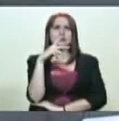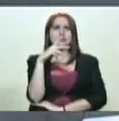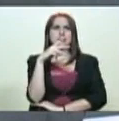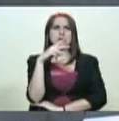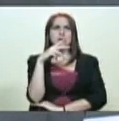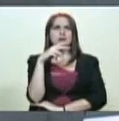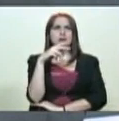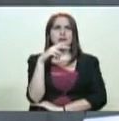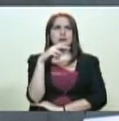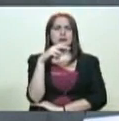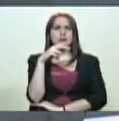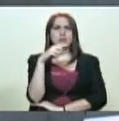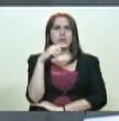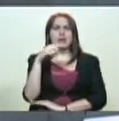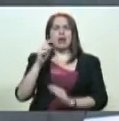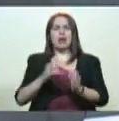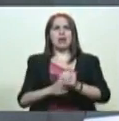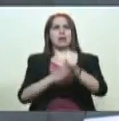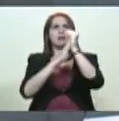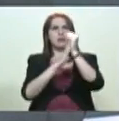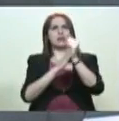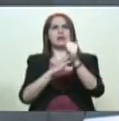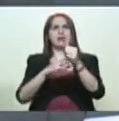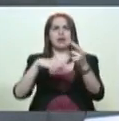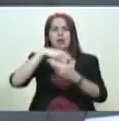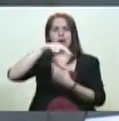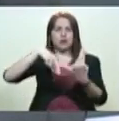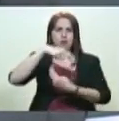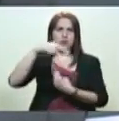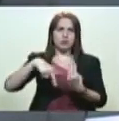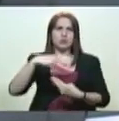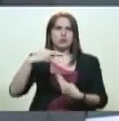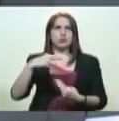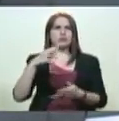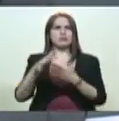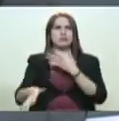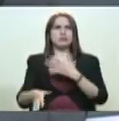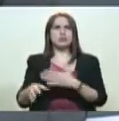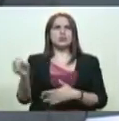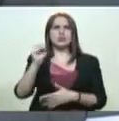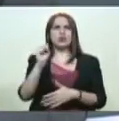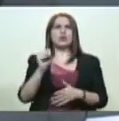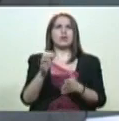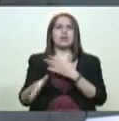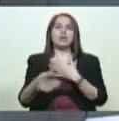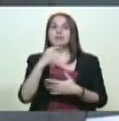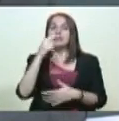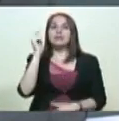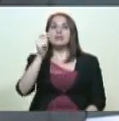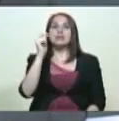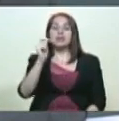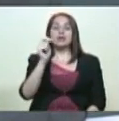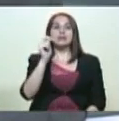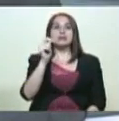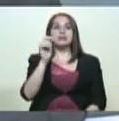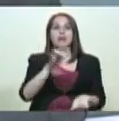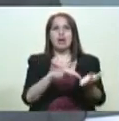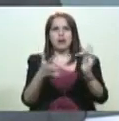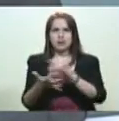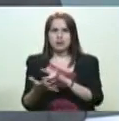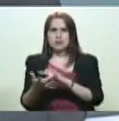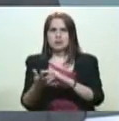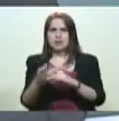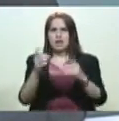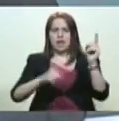Lenin, el líder de la Revolución Soviética, quien en las tesis de abril decía que hay semanas